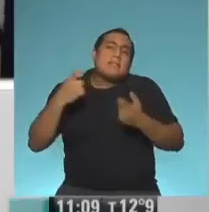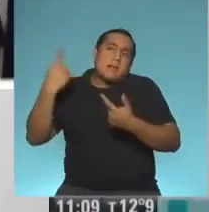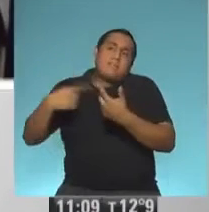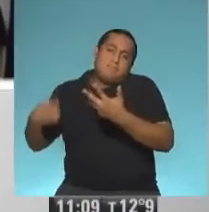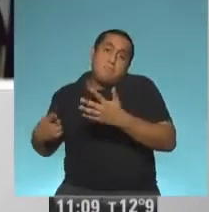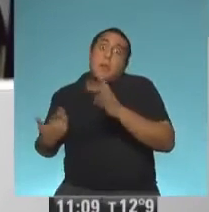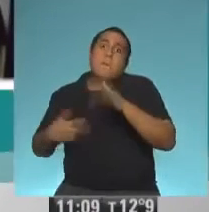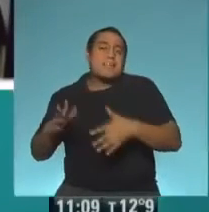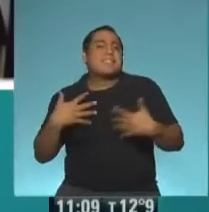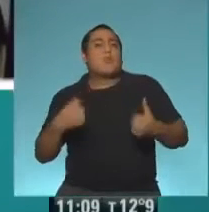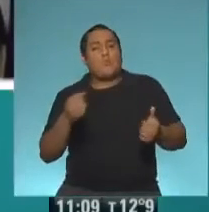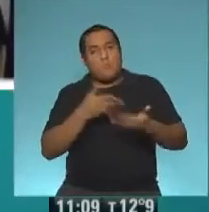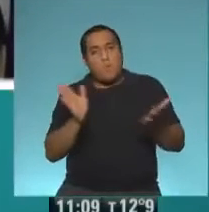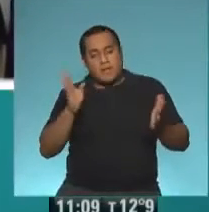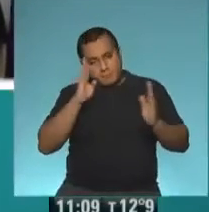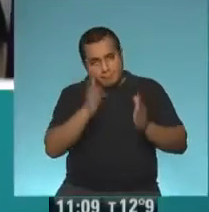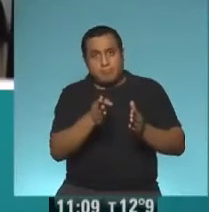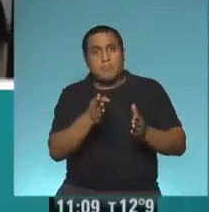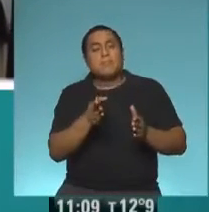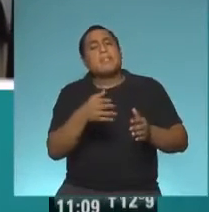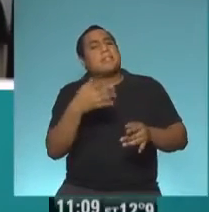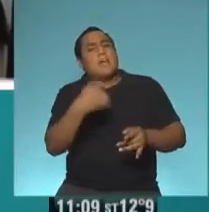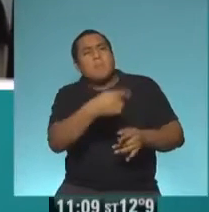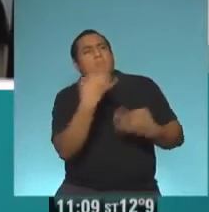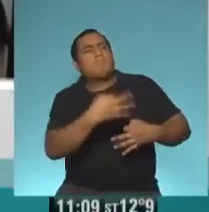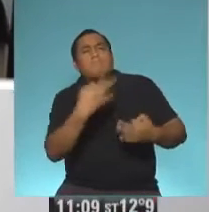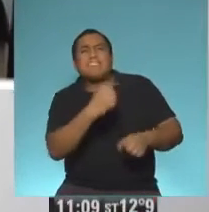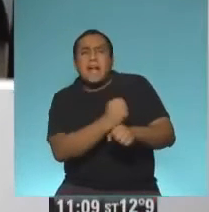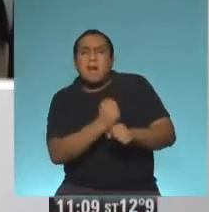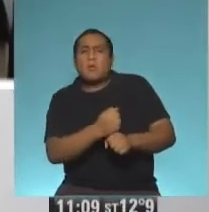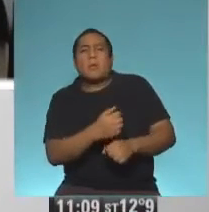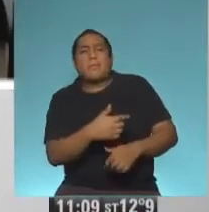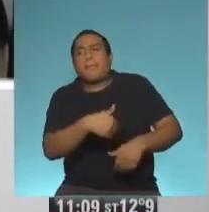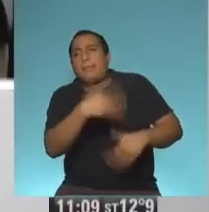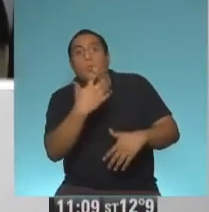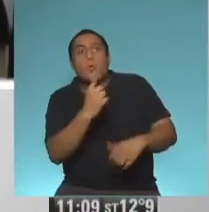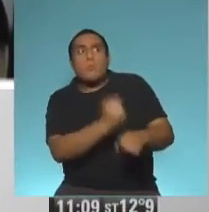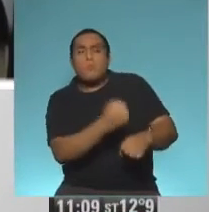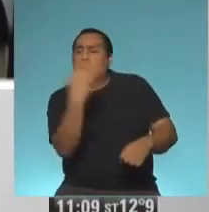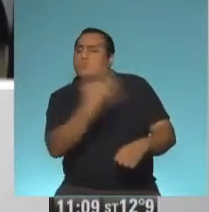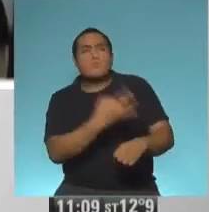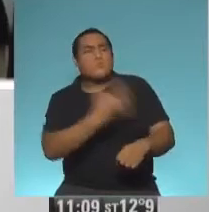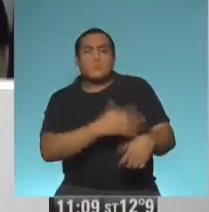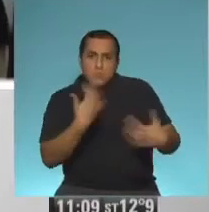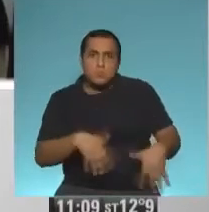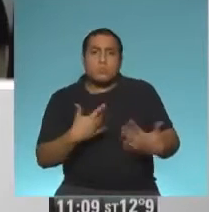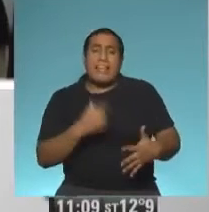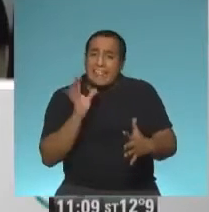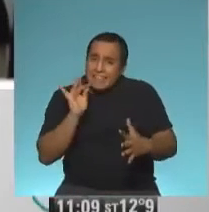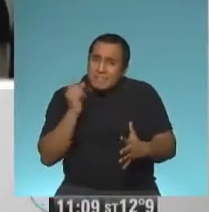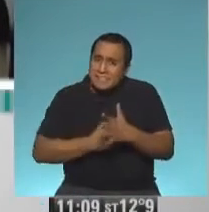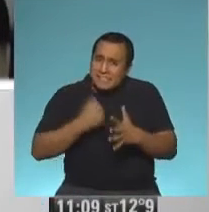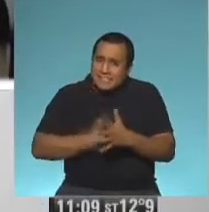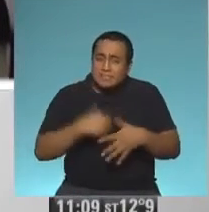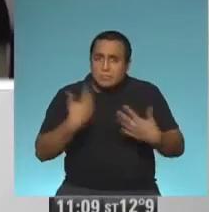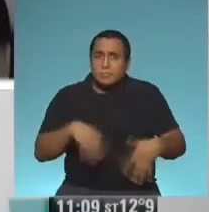cuestiones particulares que siempre existen. Así que valoramos muchísimo la tarea que están realizando y esencialmente este desafío enorme